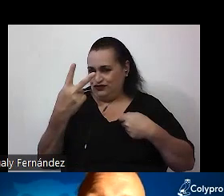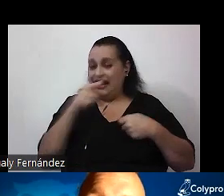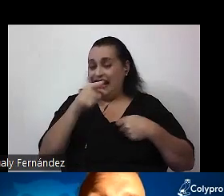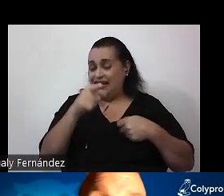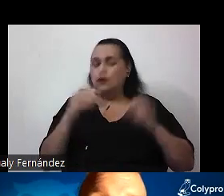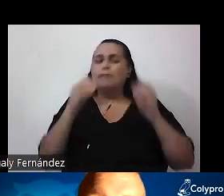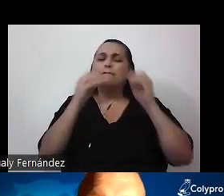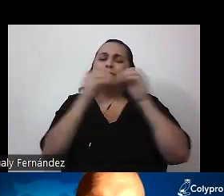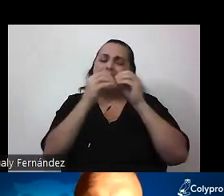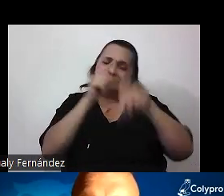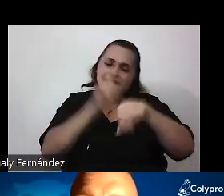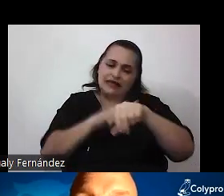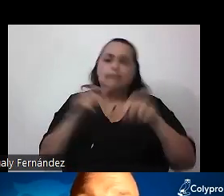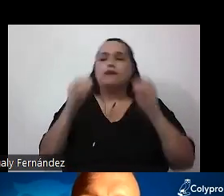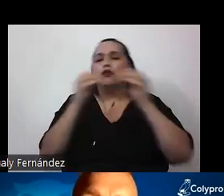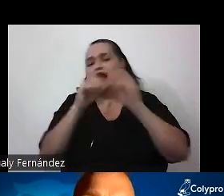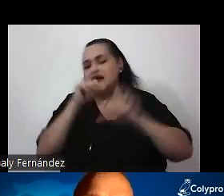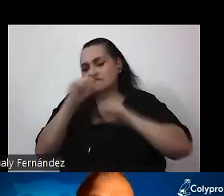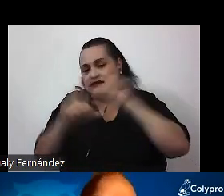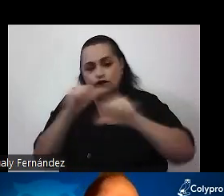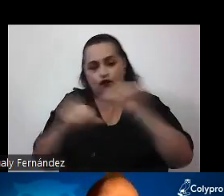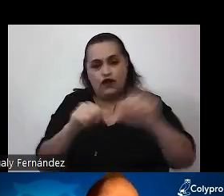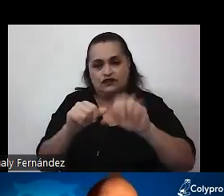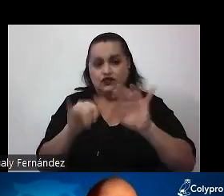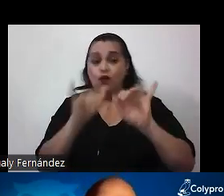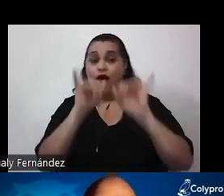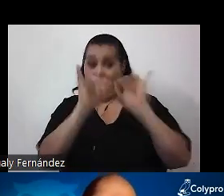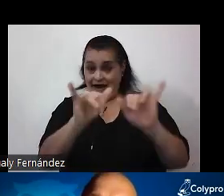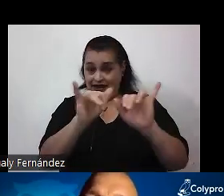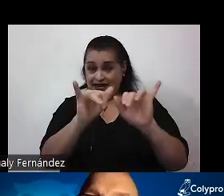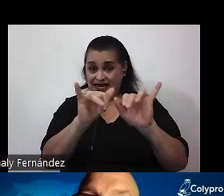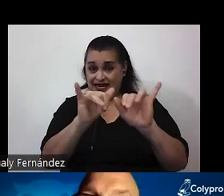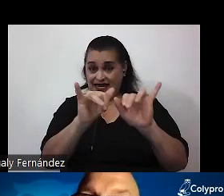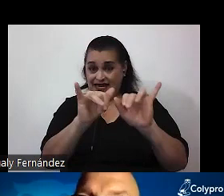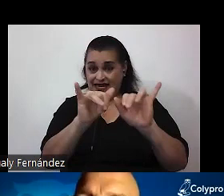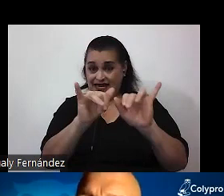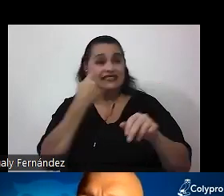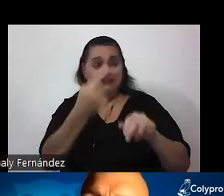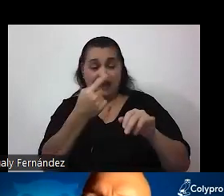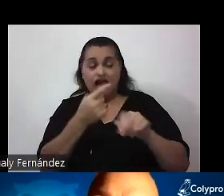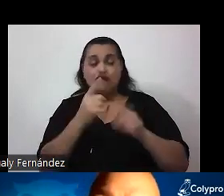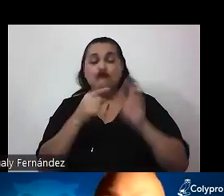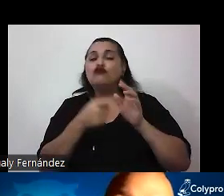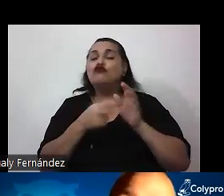más tiempo, lleva más esfuerzo. Y ahí es donde interviene la regulación consciente.